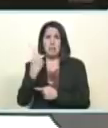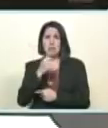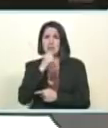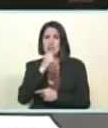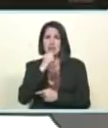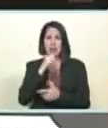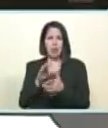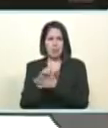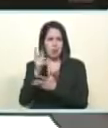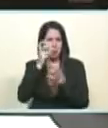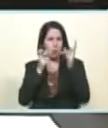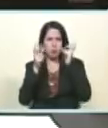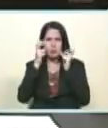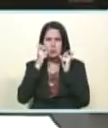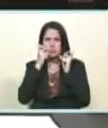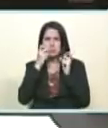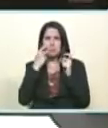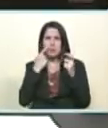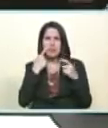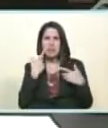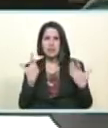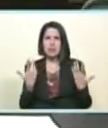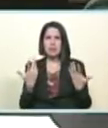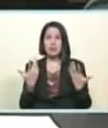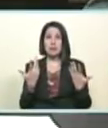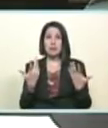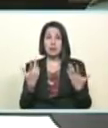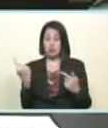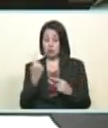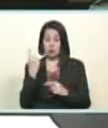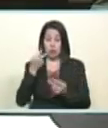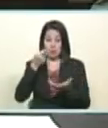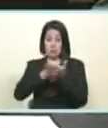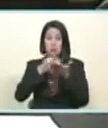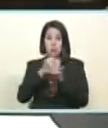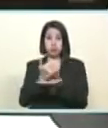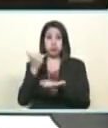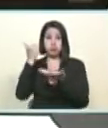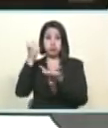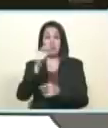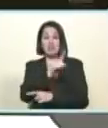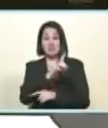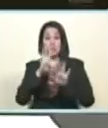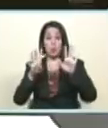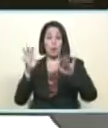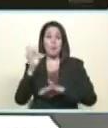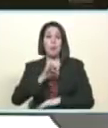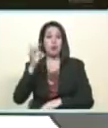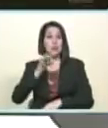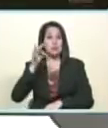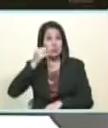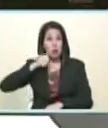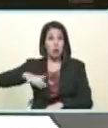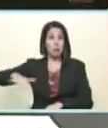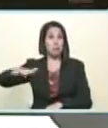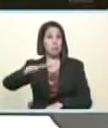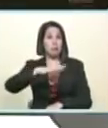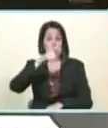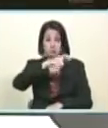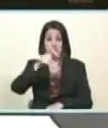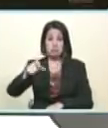compatriotas escuchen bien por favor solo estaban pensionados el 19% de las